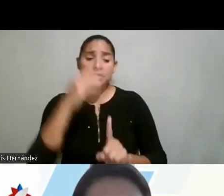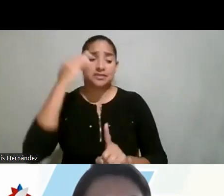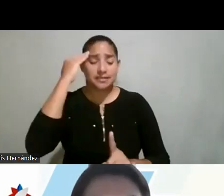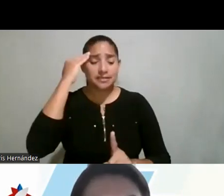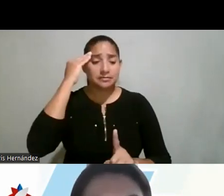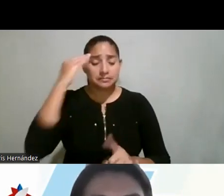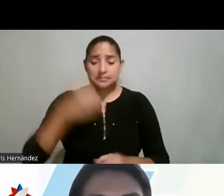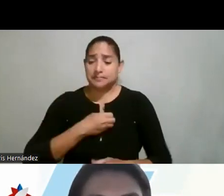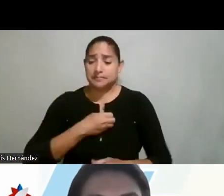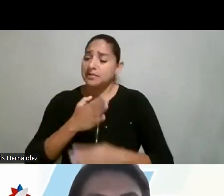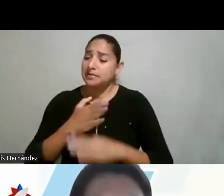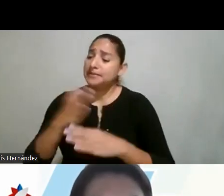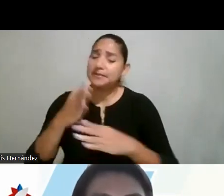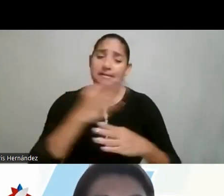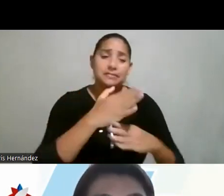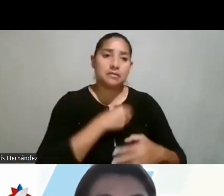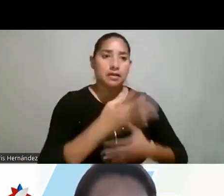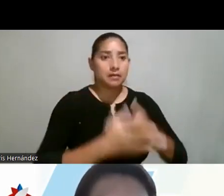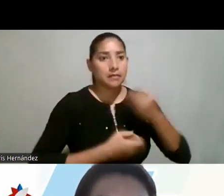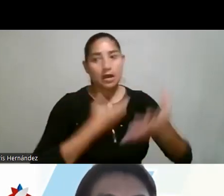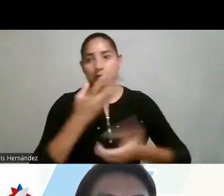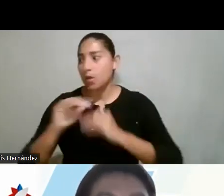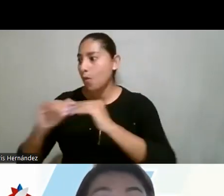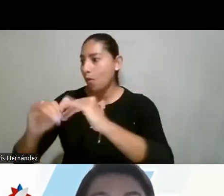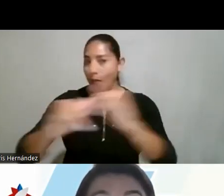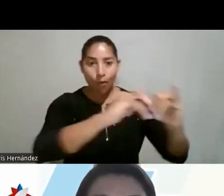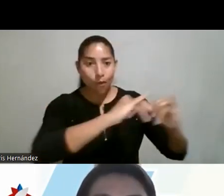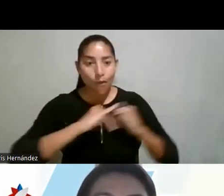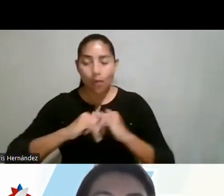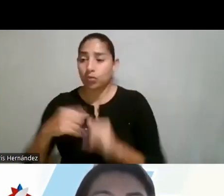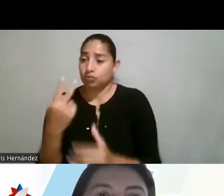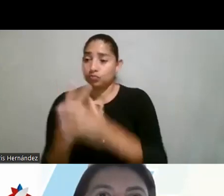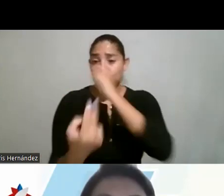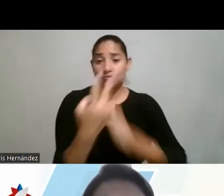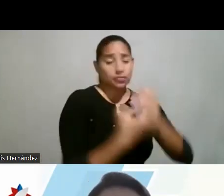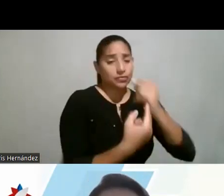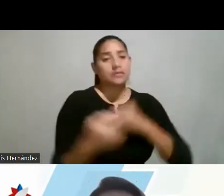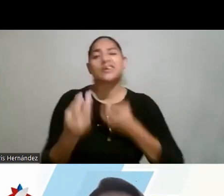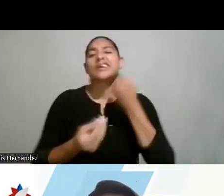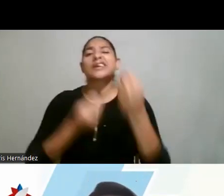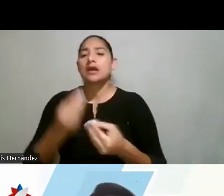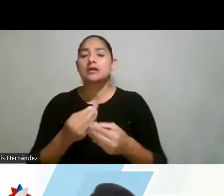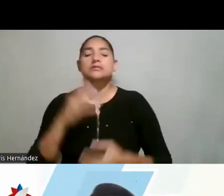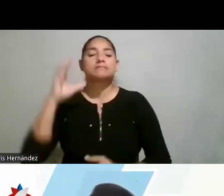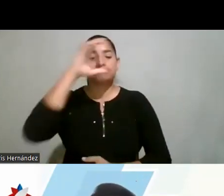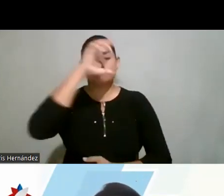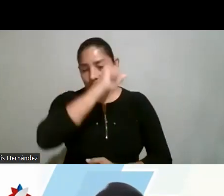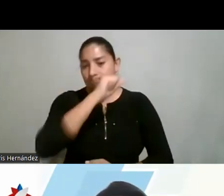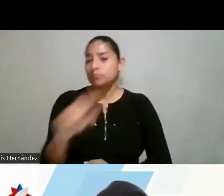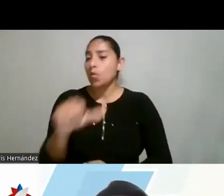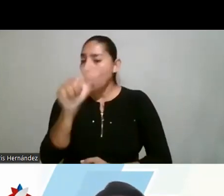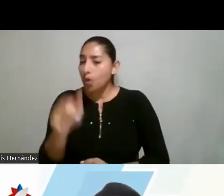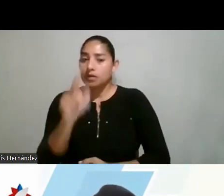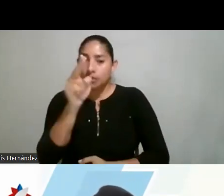Compartiendo con otras personas, homólogas, con sus pares, entonces pueden darse cuenta que obviamente